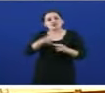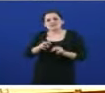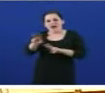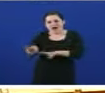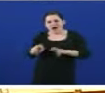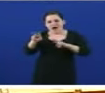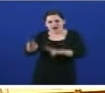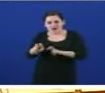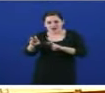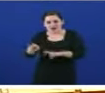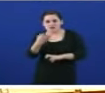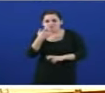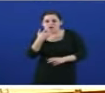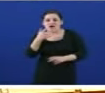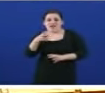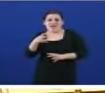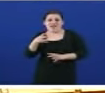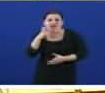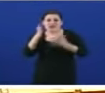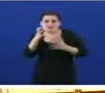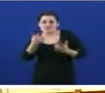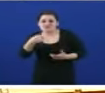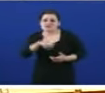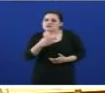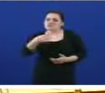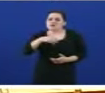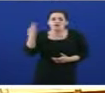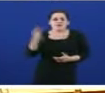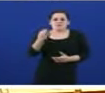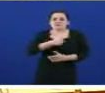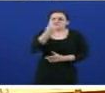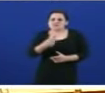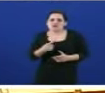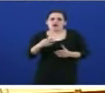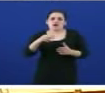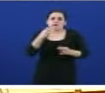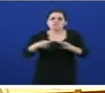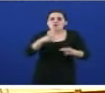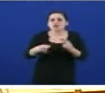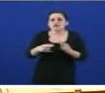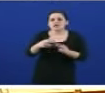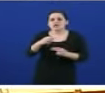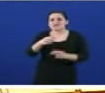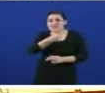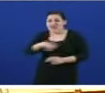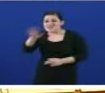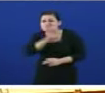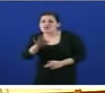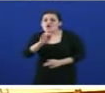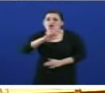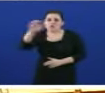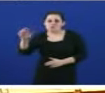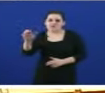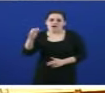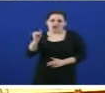no sector leiteiro Galiza ten que afrontar deseños e políticas españolas e europeas feitas de costas aos nosos intereses.